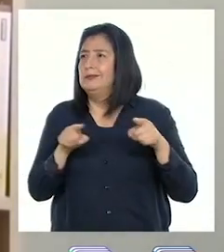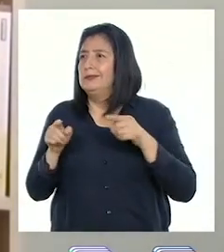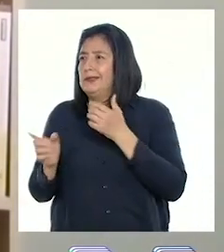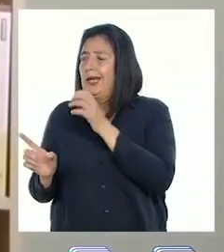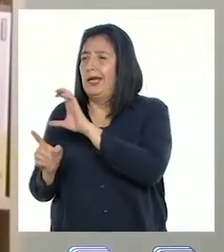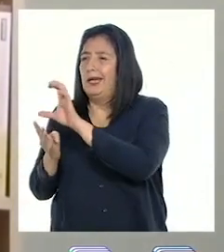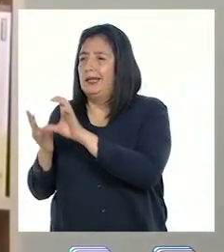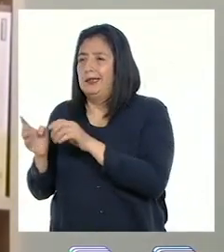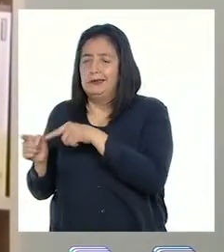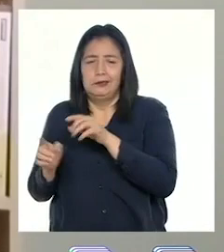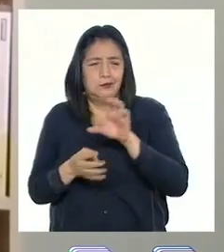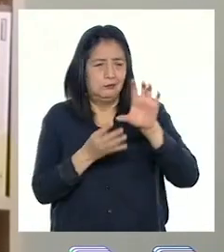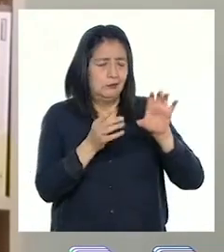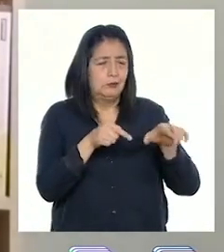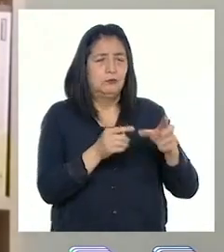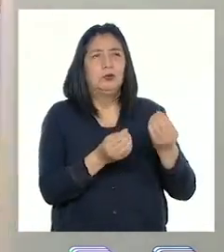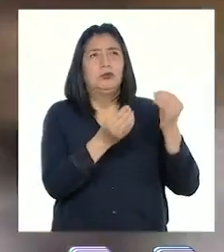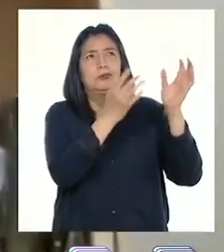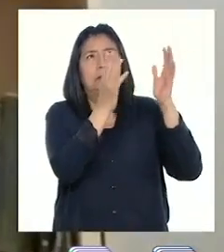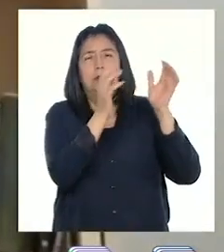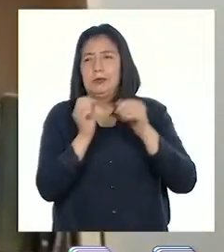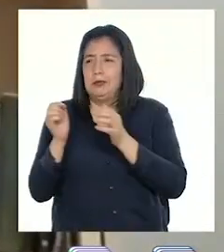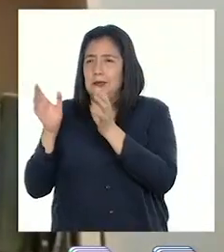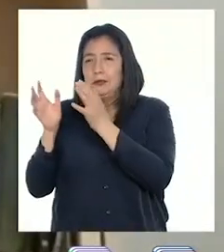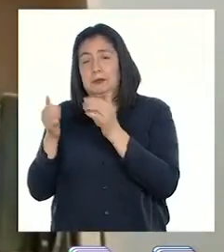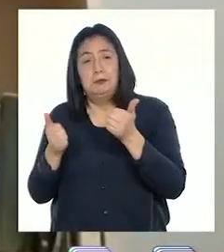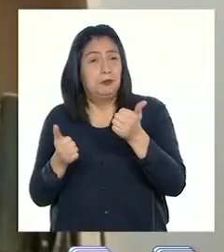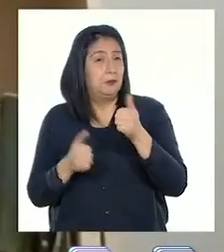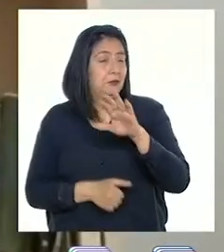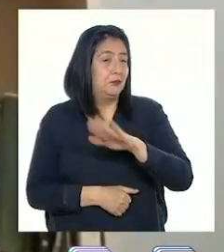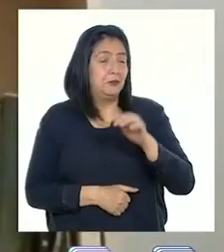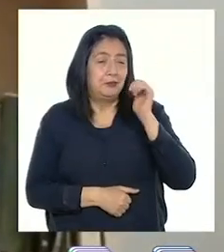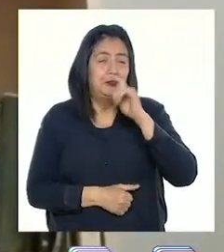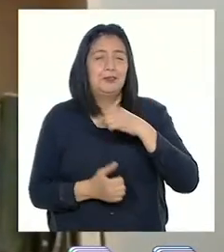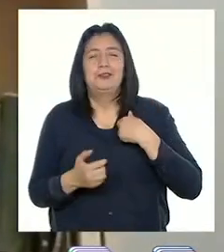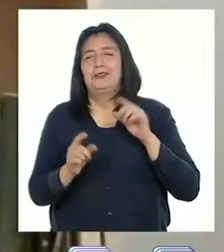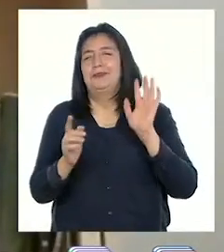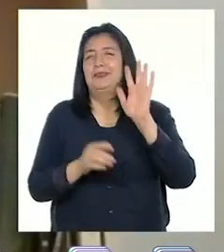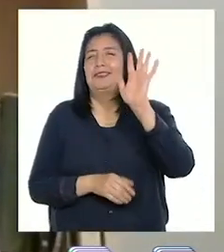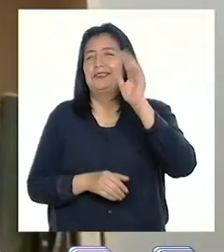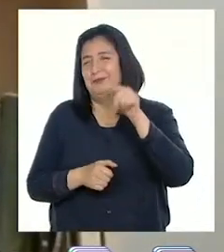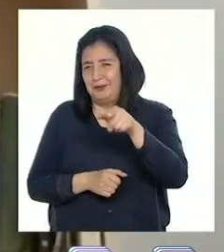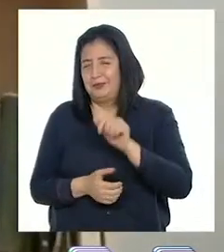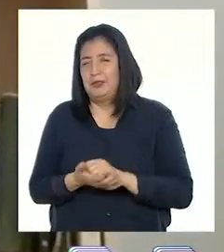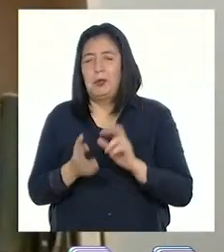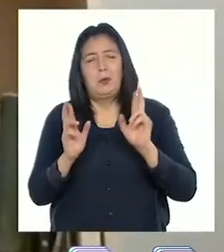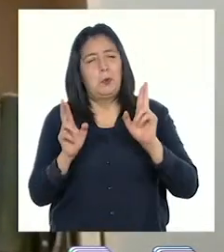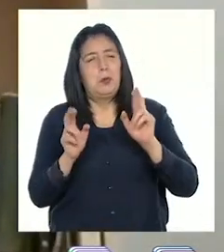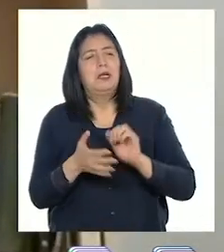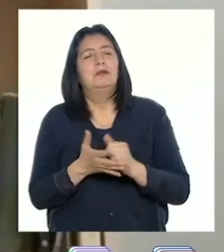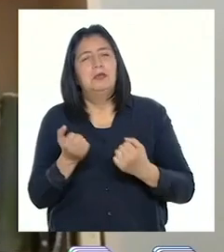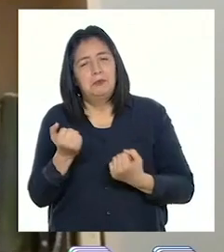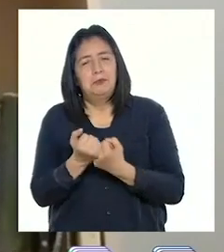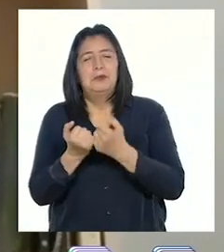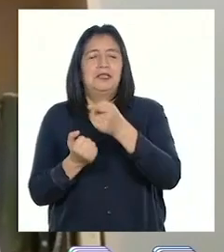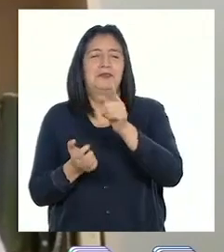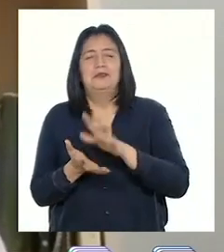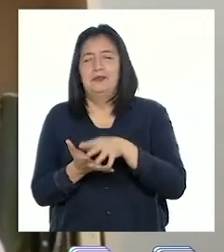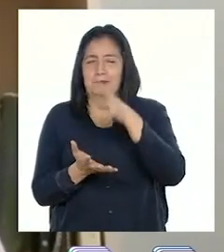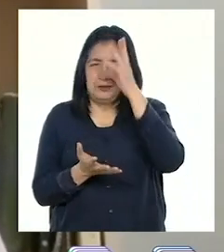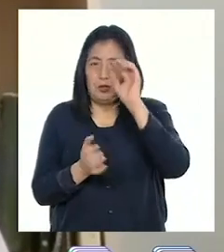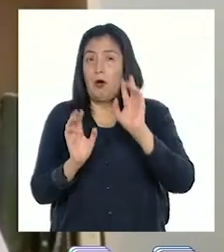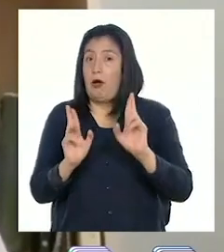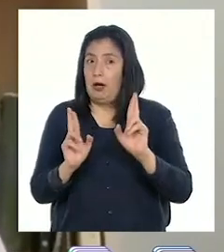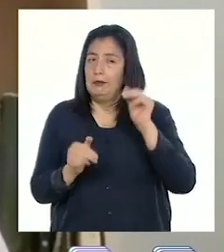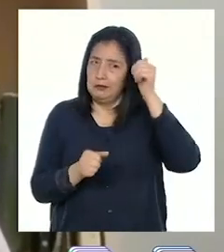característica que está determinada por el clima. Bueno chicos y chicas, yo me despido de ustedes, espero haber contribuido en tu aprendizaje